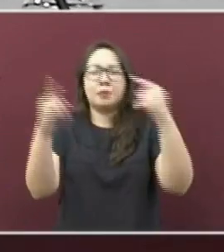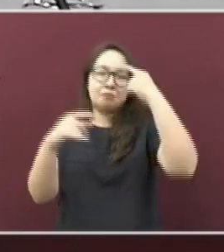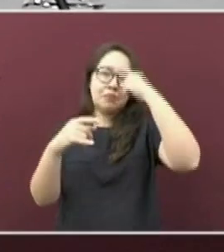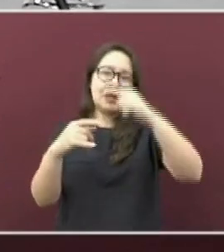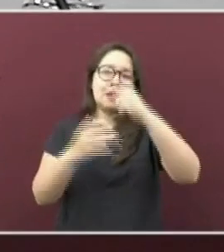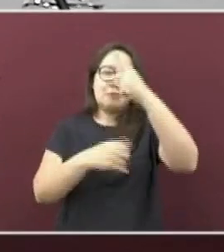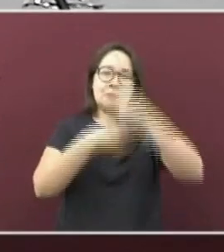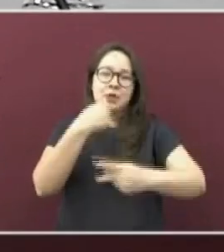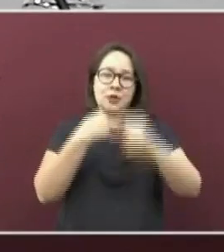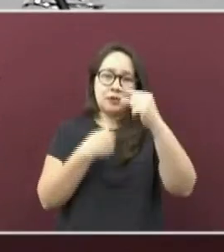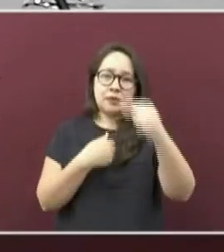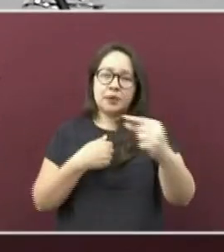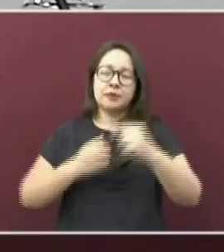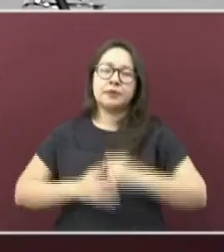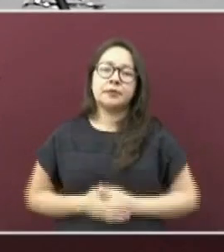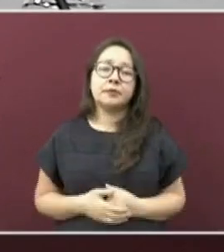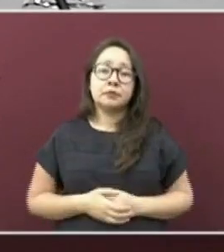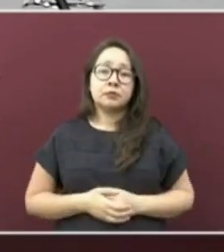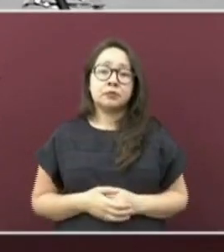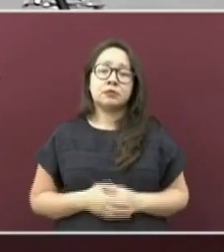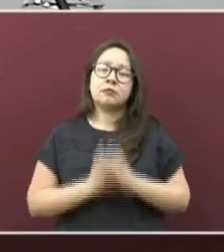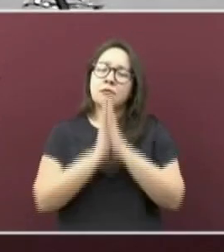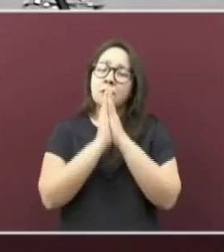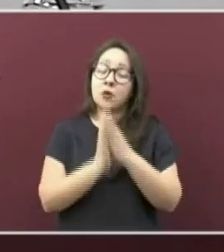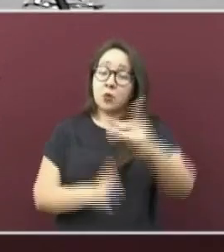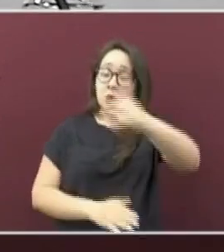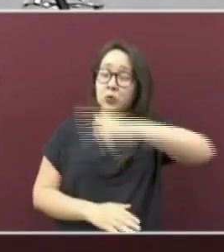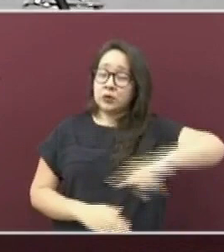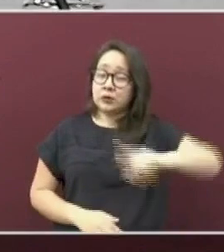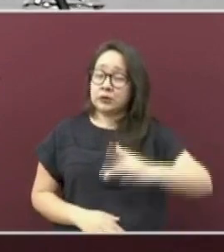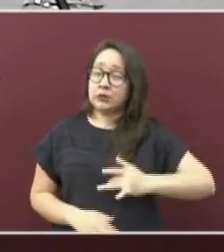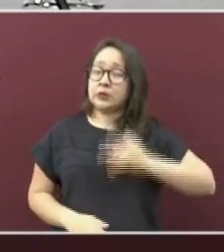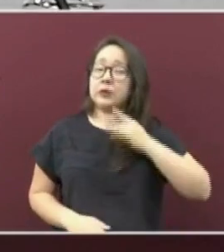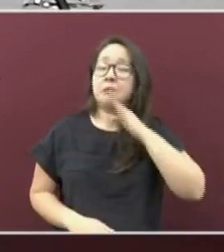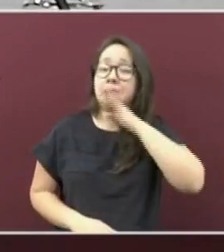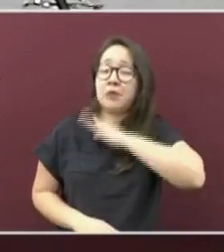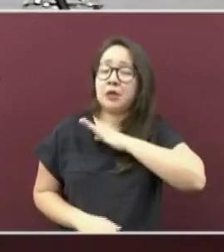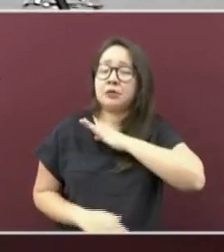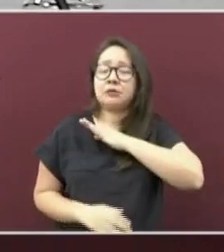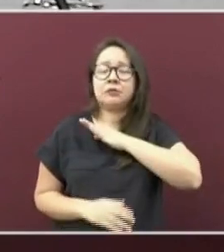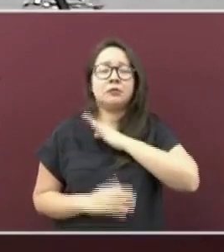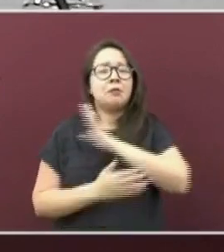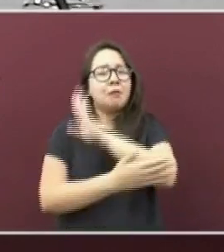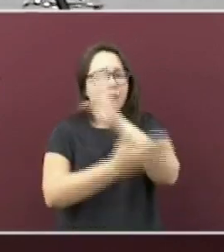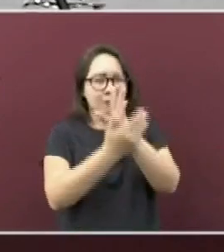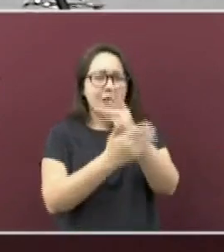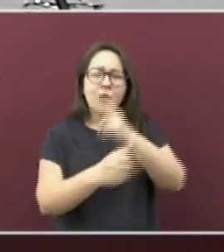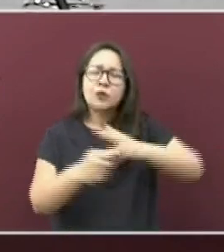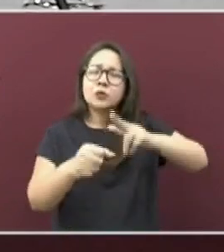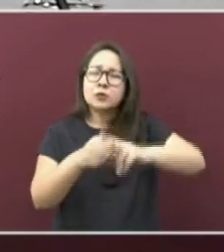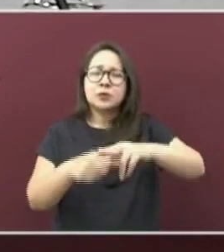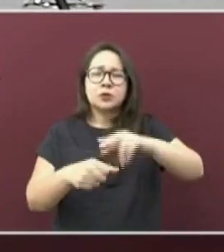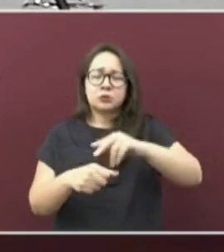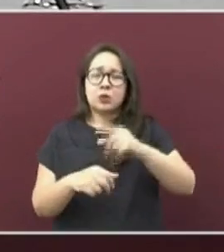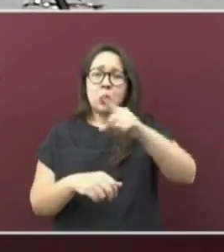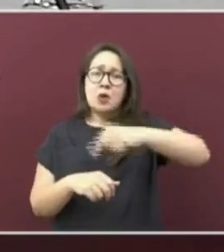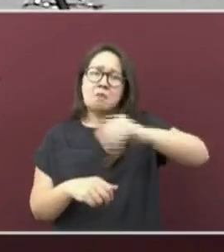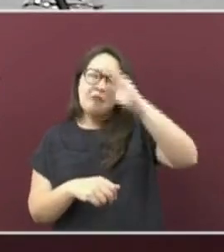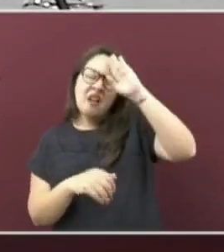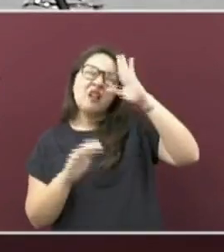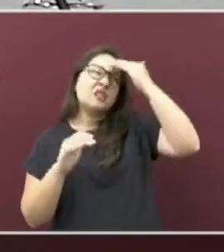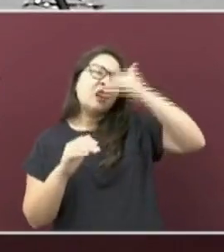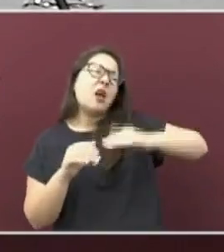Por favor, si presenta síntomas, acuda a la atención médica y no se automedica.